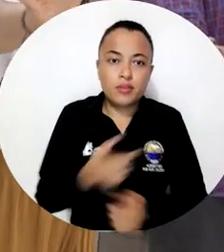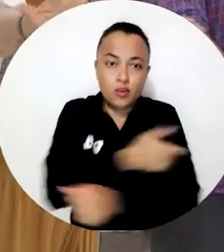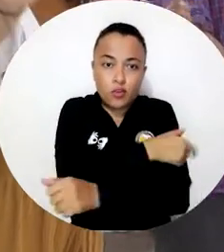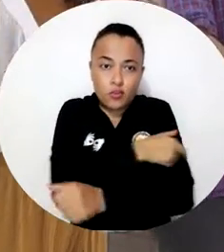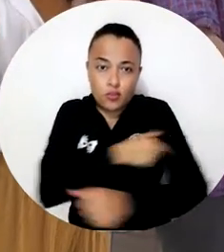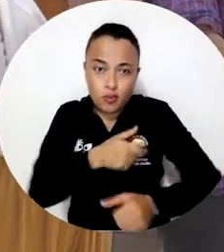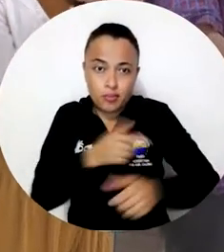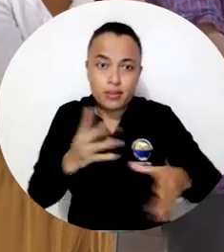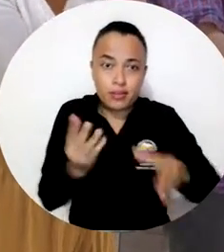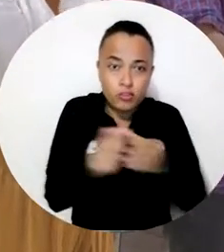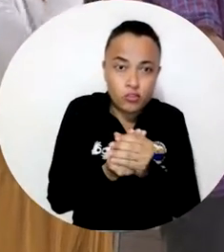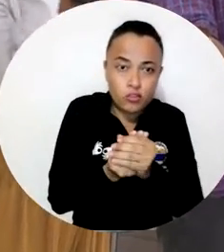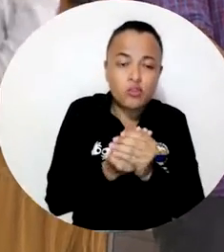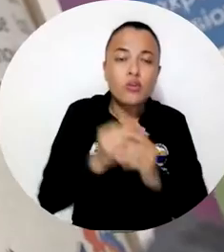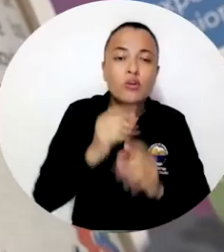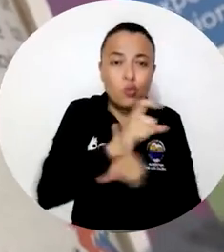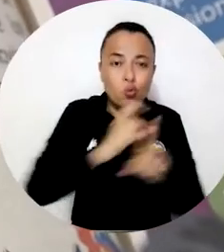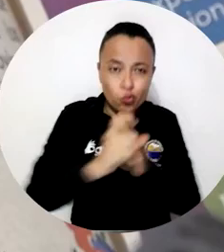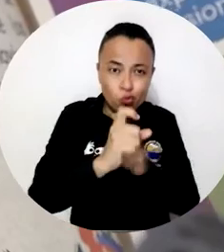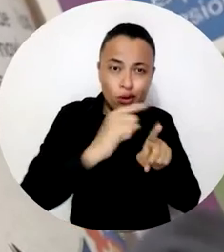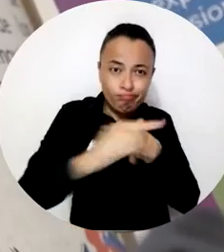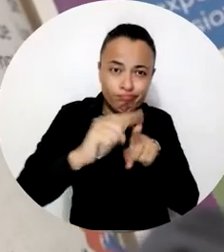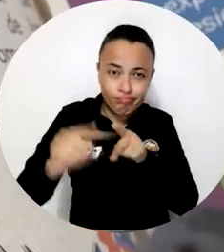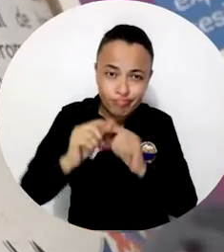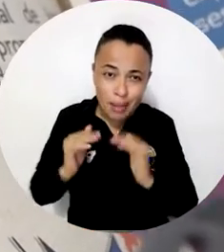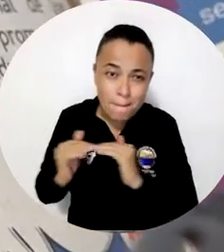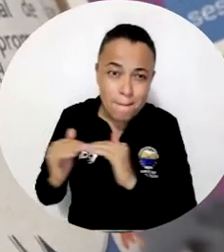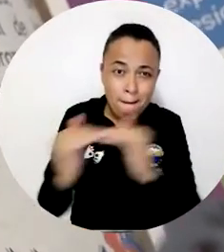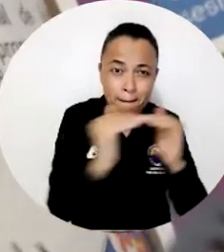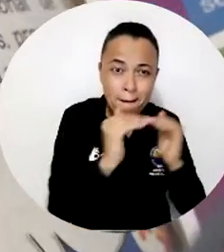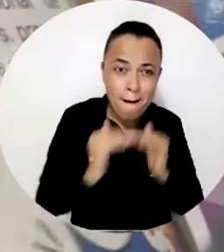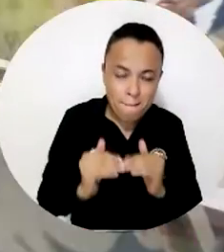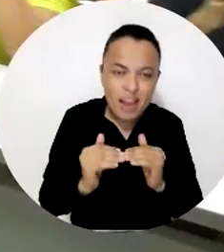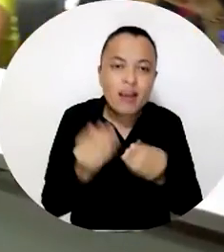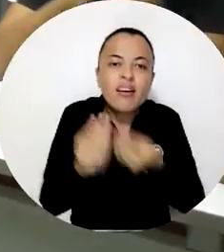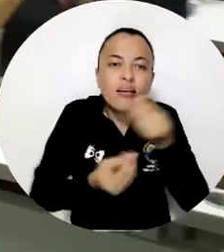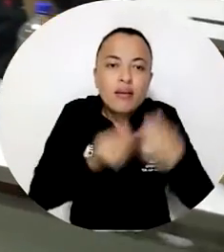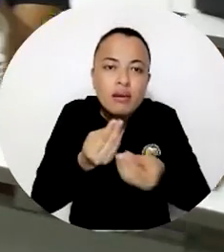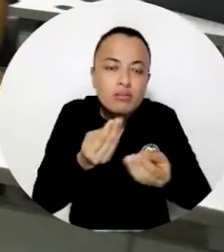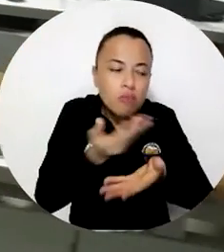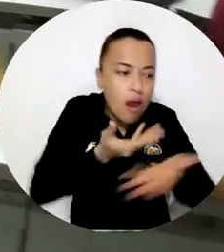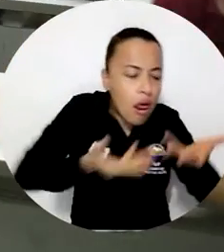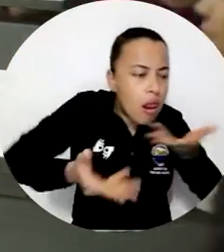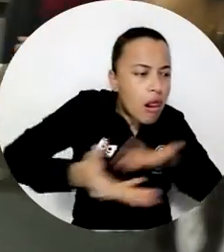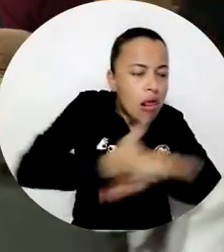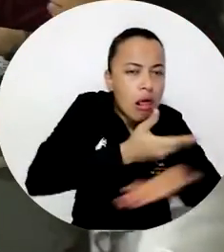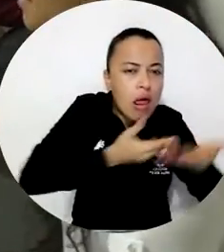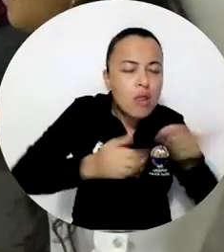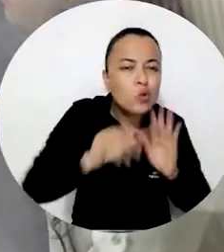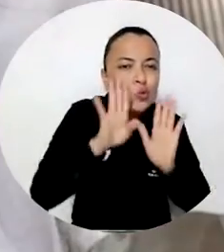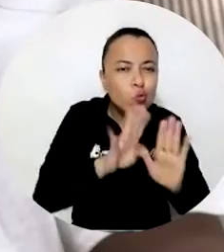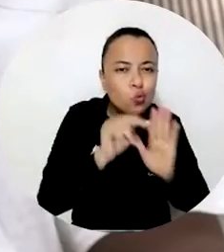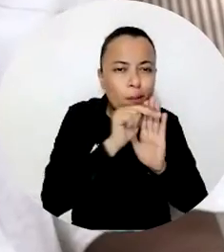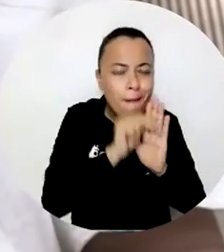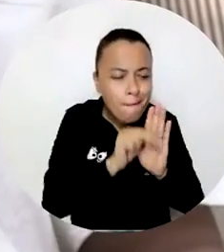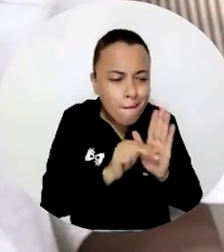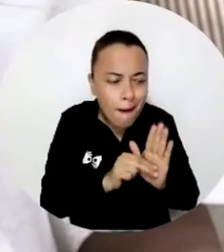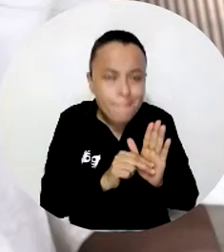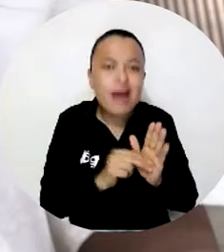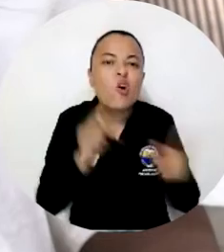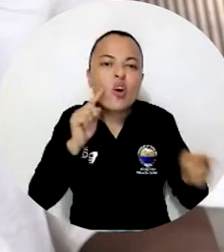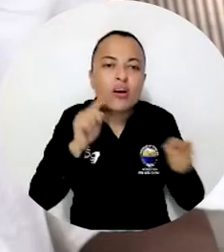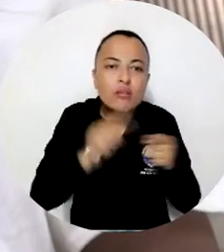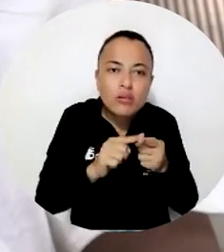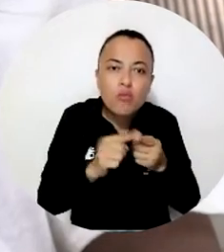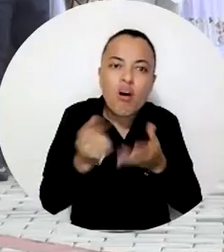El Comité de Inclusión e Interculturalidad de la Universidad del Magdalena realizó la socialización de las políticas institucionales que